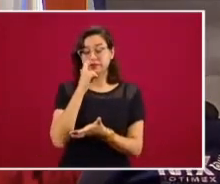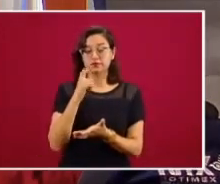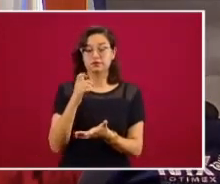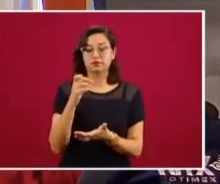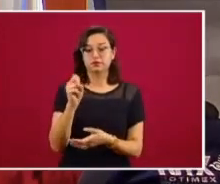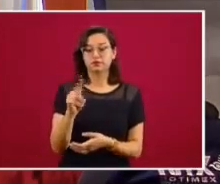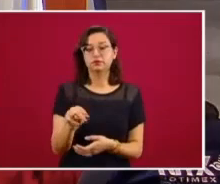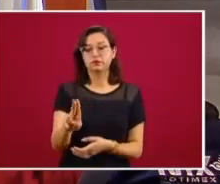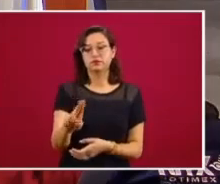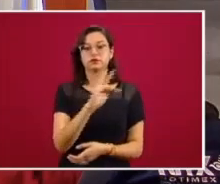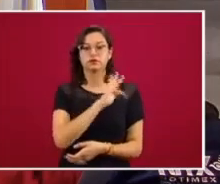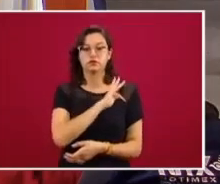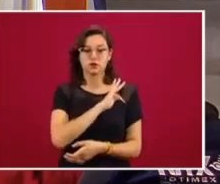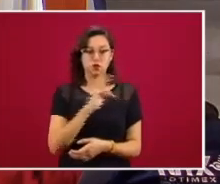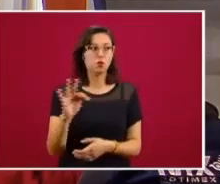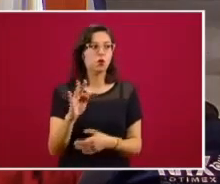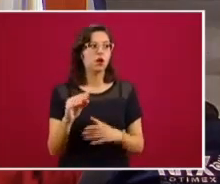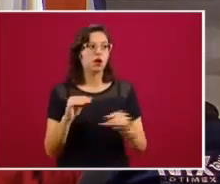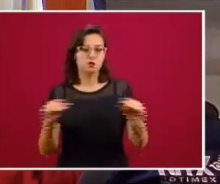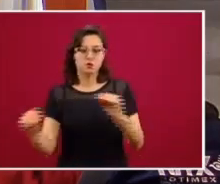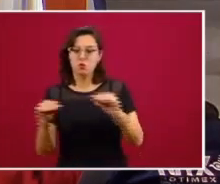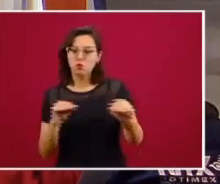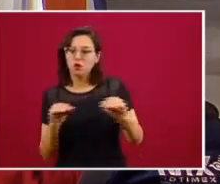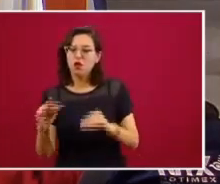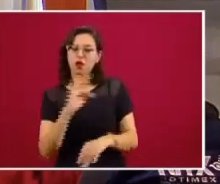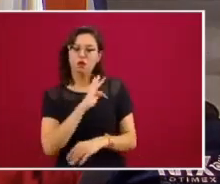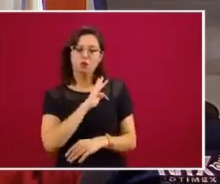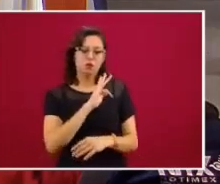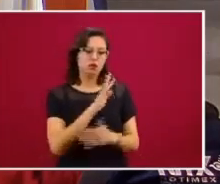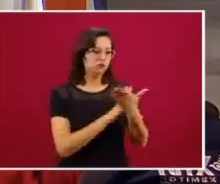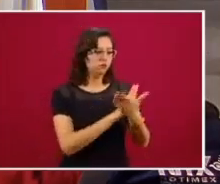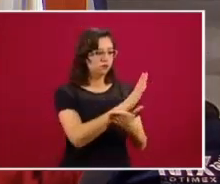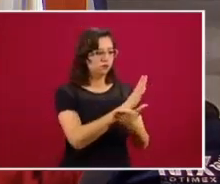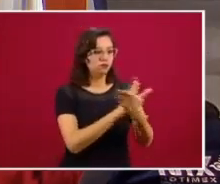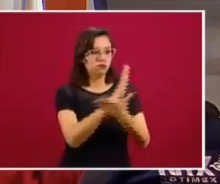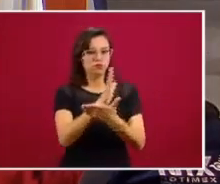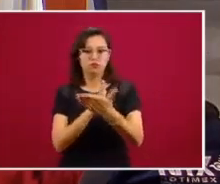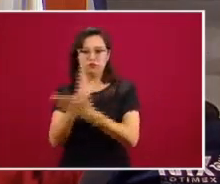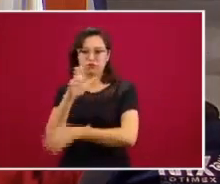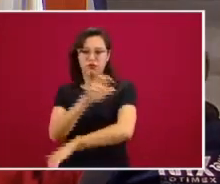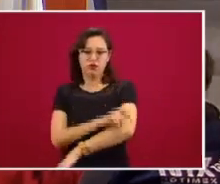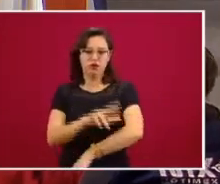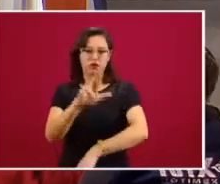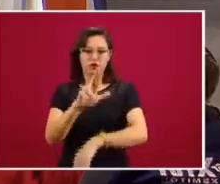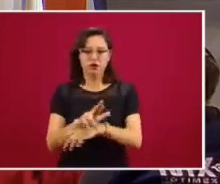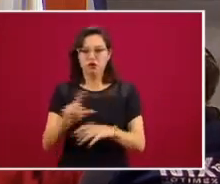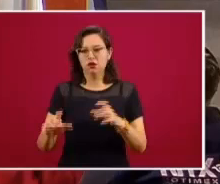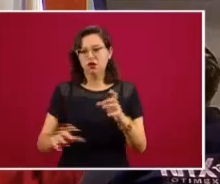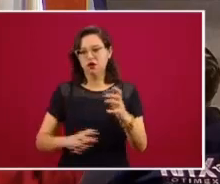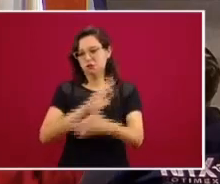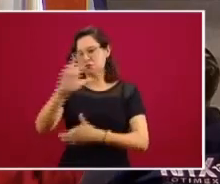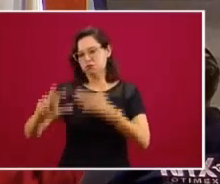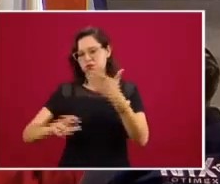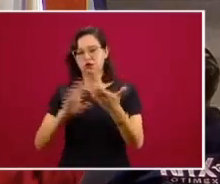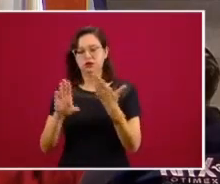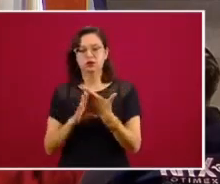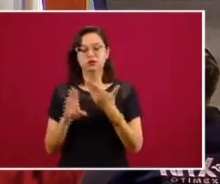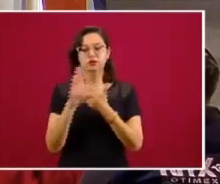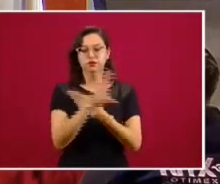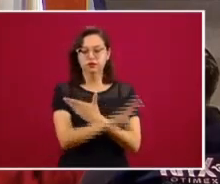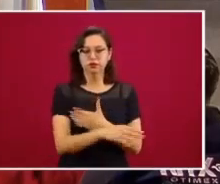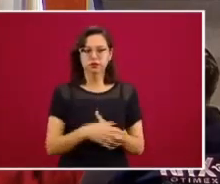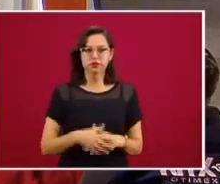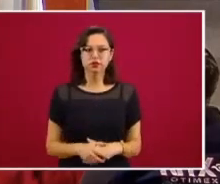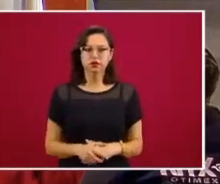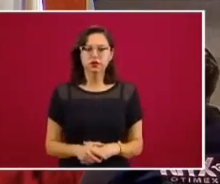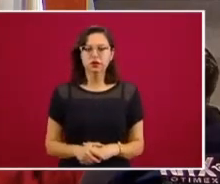la ONU se pueda mover y pueda tener un mayor papel de coordinación y evitar que todo esto ocurra. Bueno, ¿en dónde